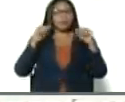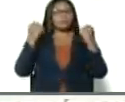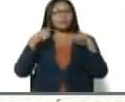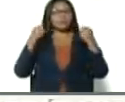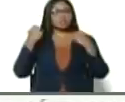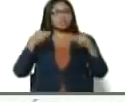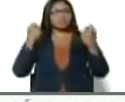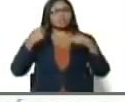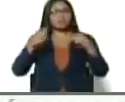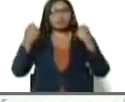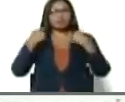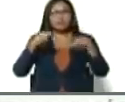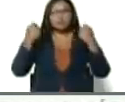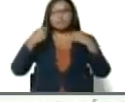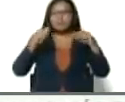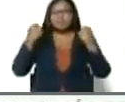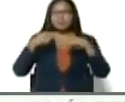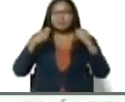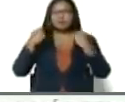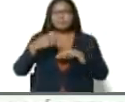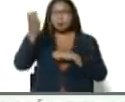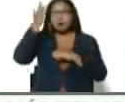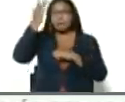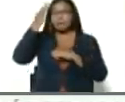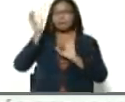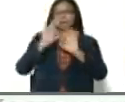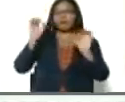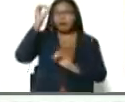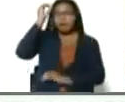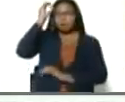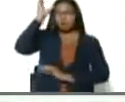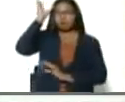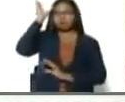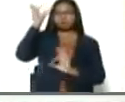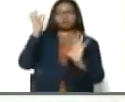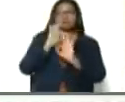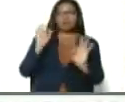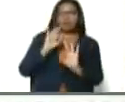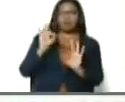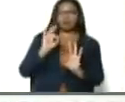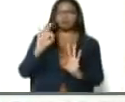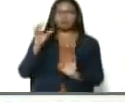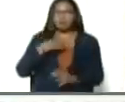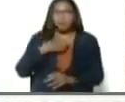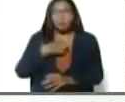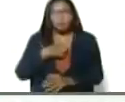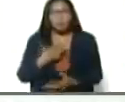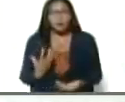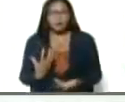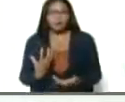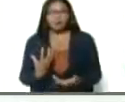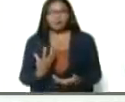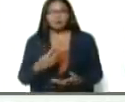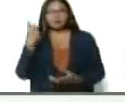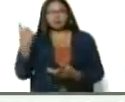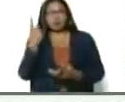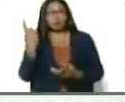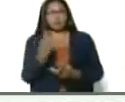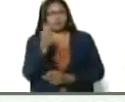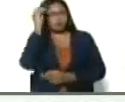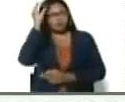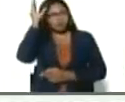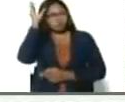empirismo, en el pragmaticismo. ¿Ah? Ni lo uno, ni lo otro.